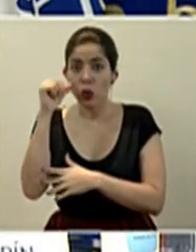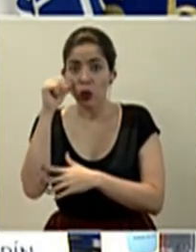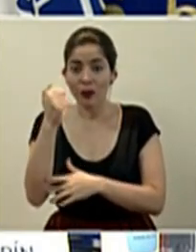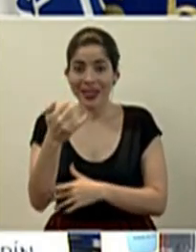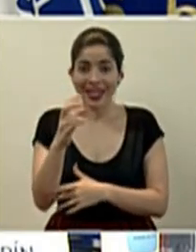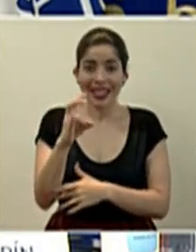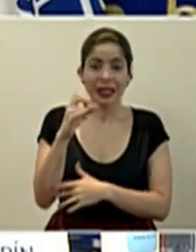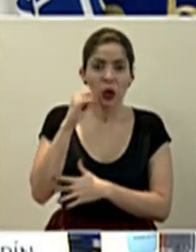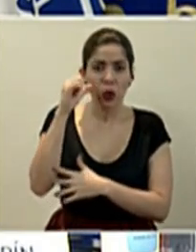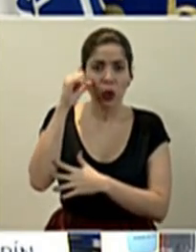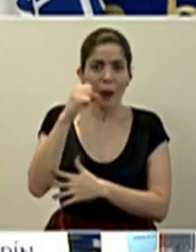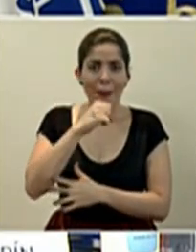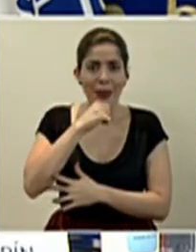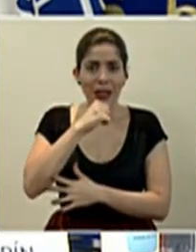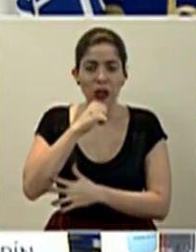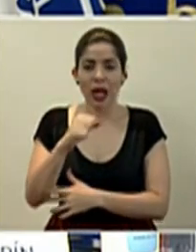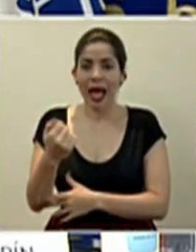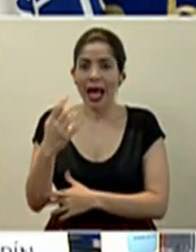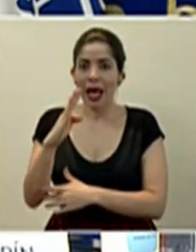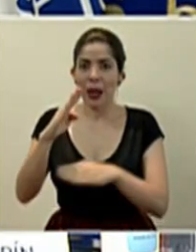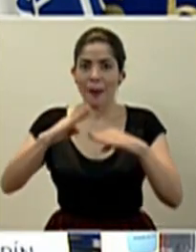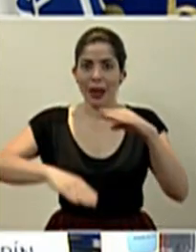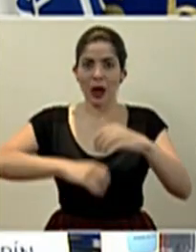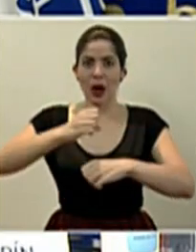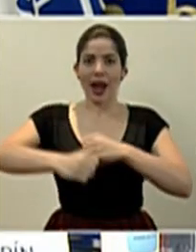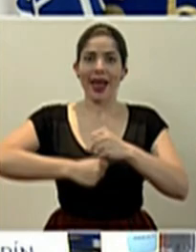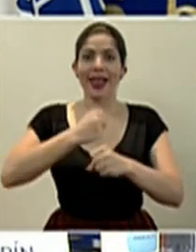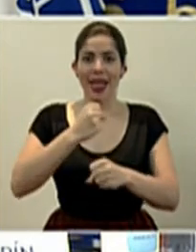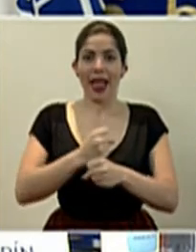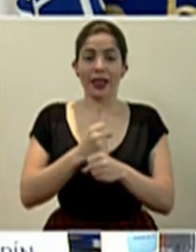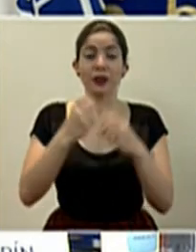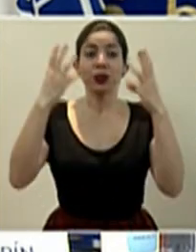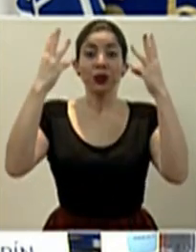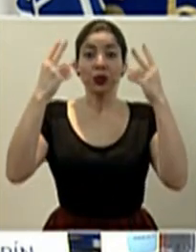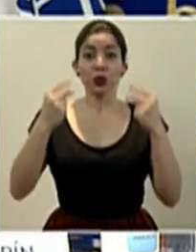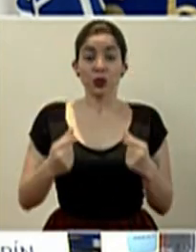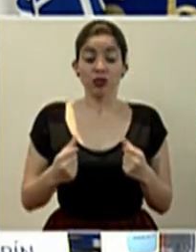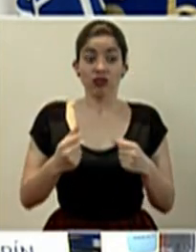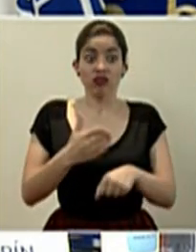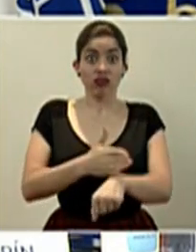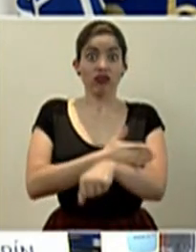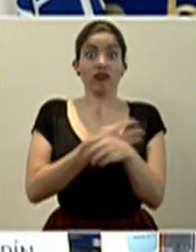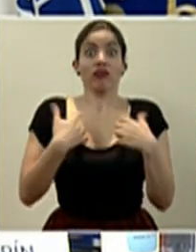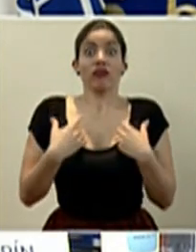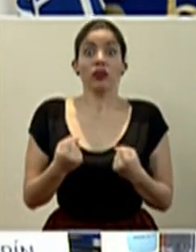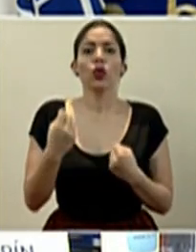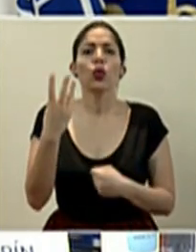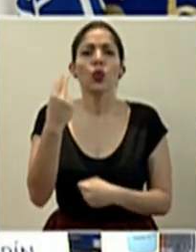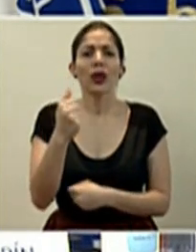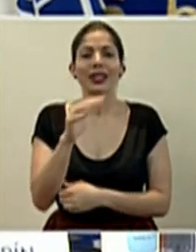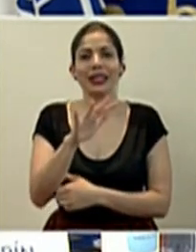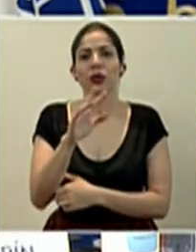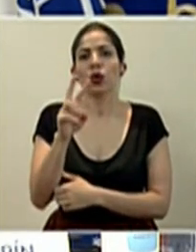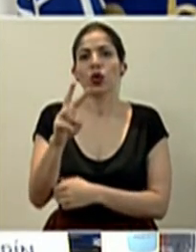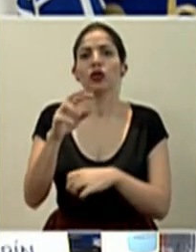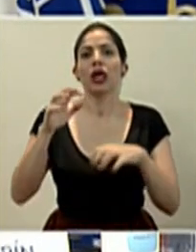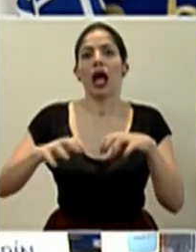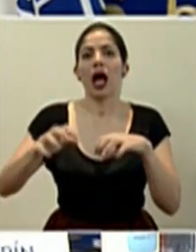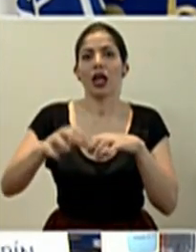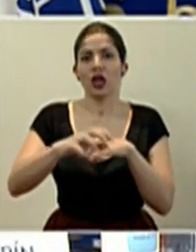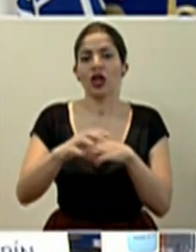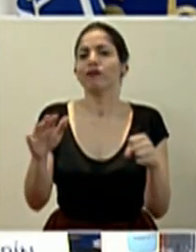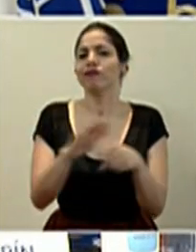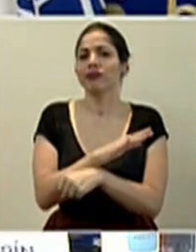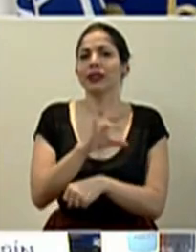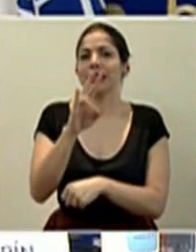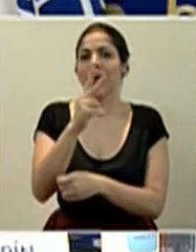17 adultos mayores y 14 menores de edad. Se contabilizan casos recuperados en 52 cantones de las siete